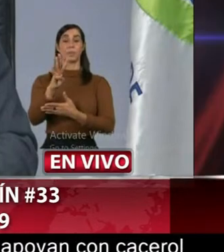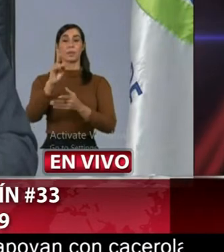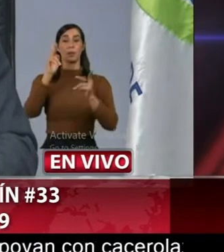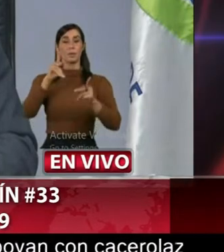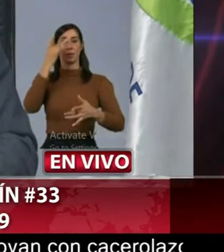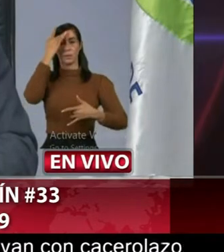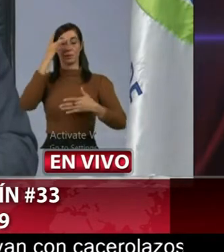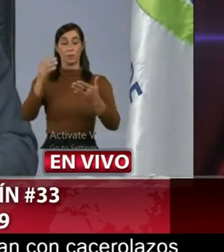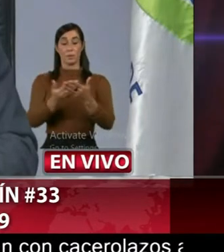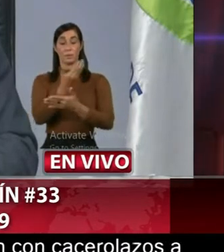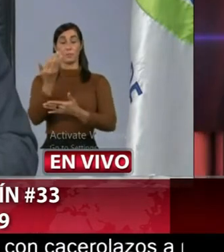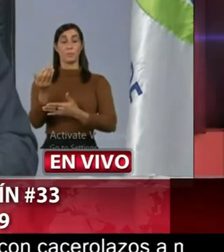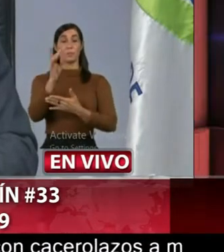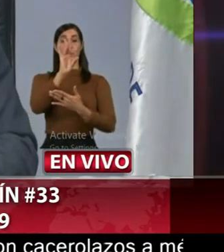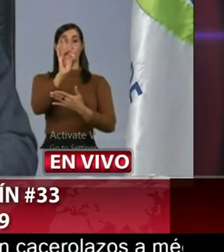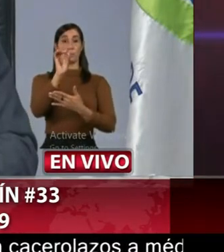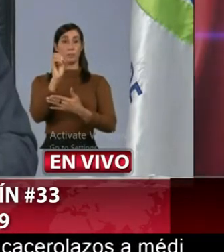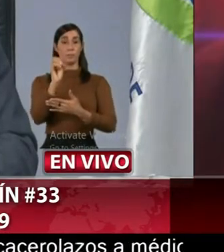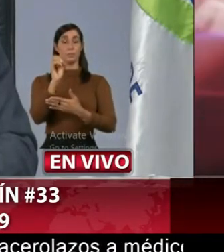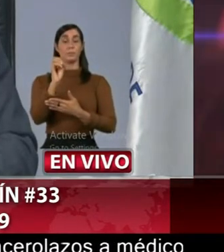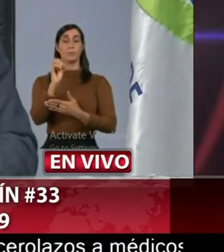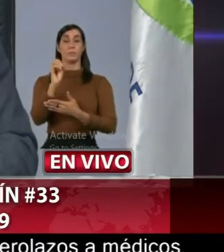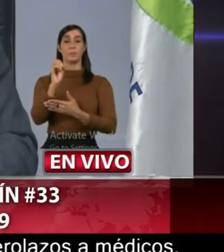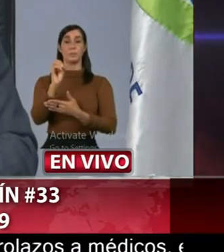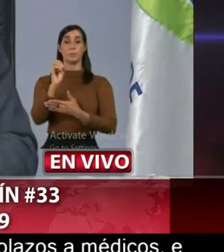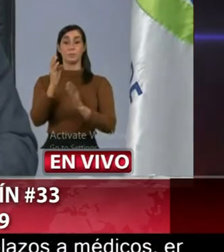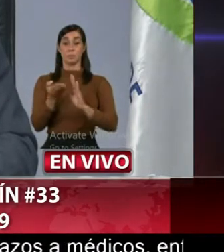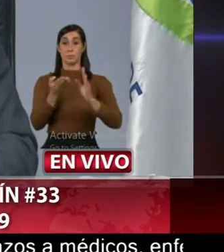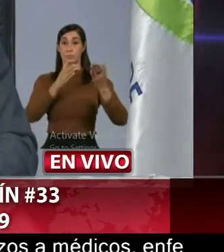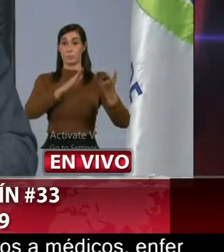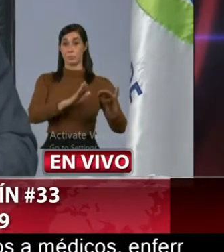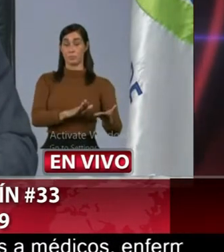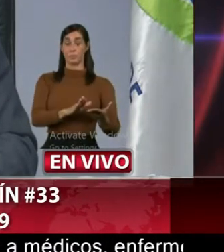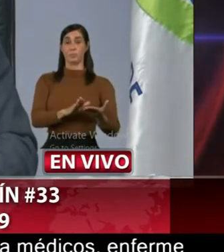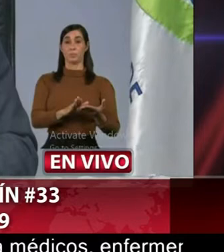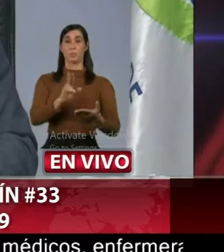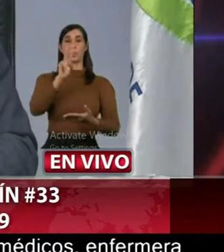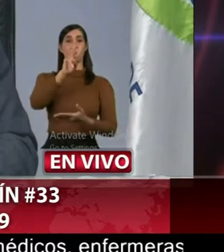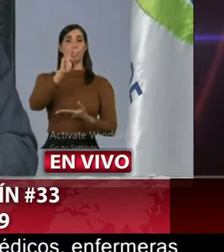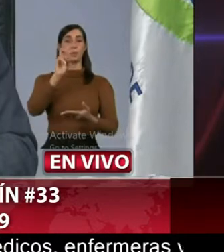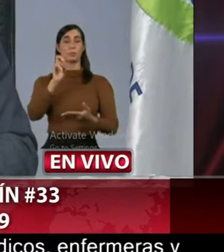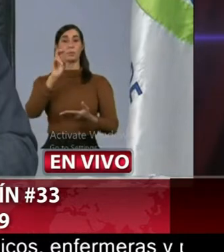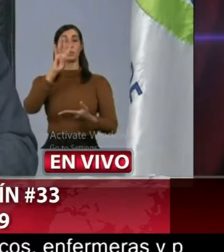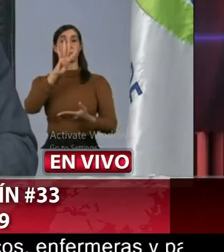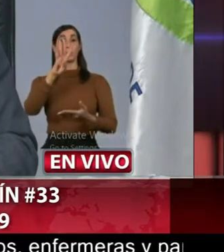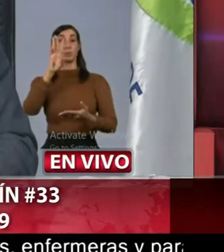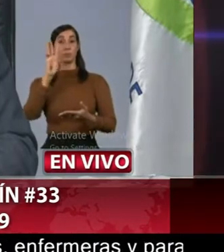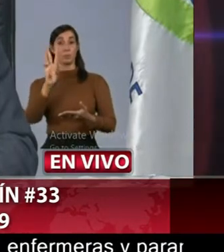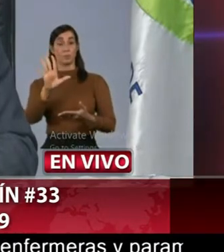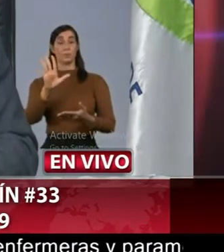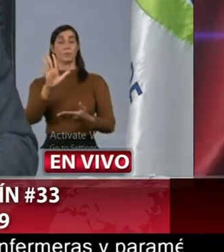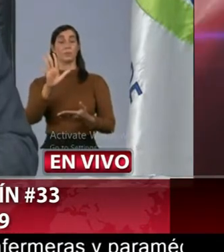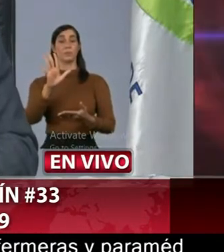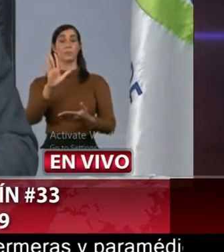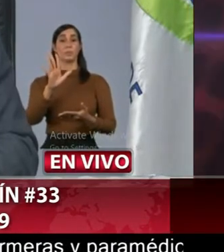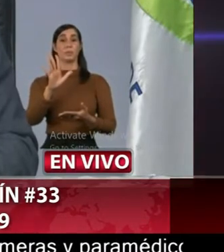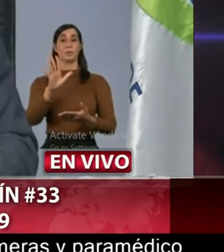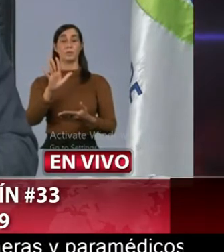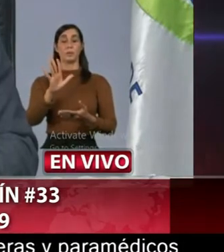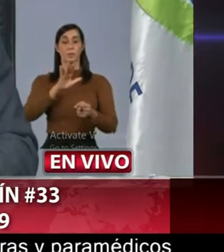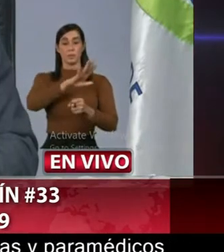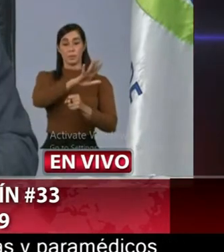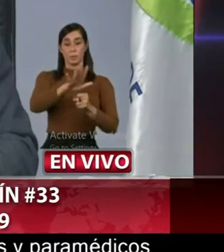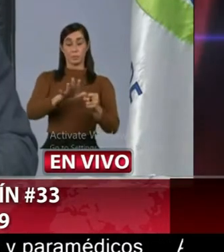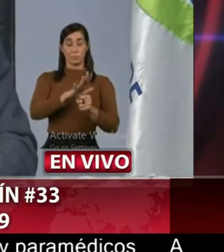nuevos 80 fallecidos 245 la